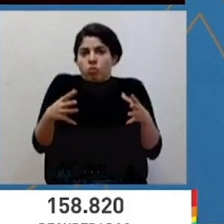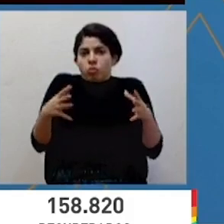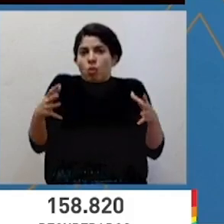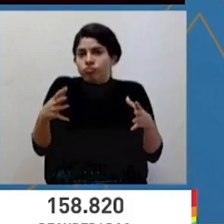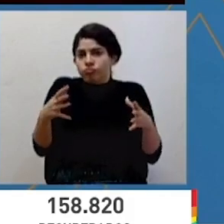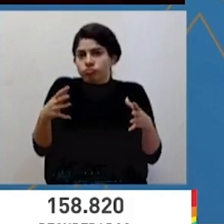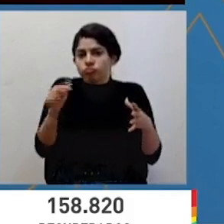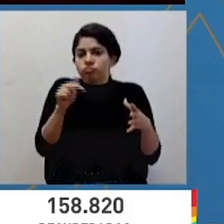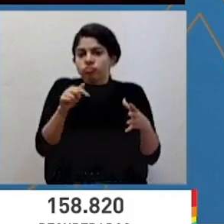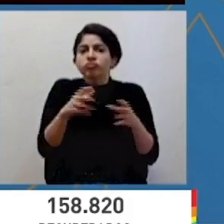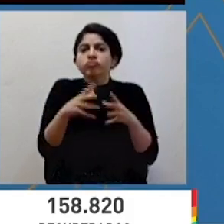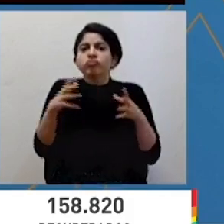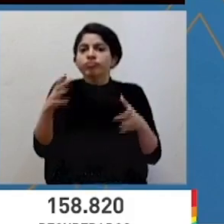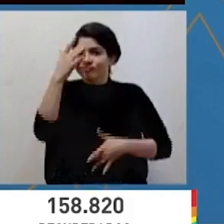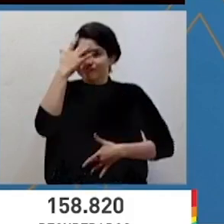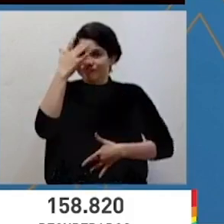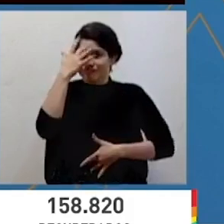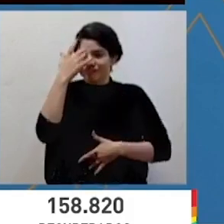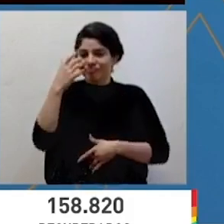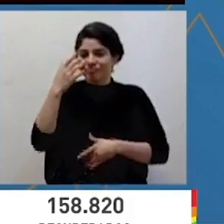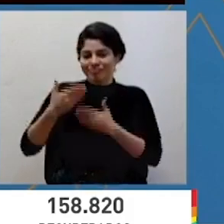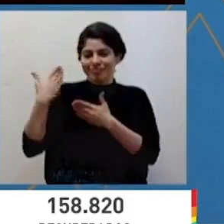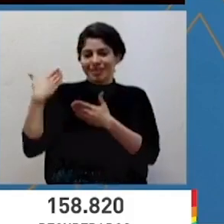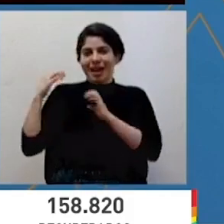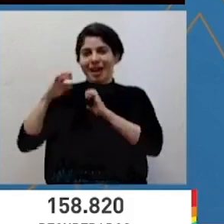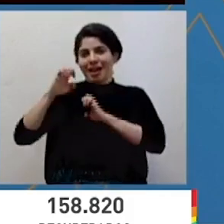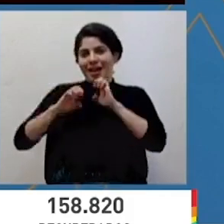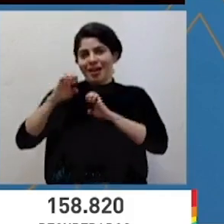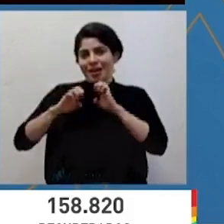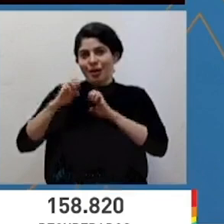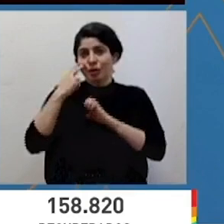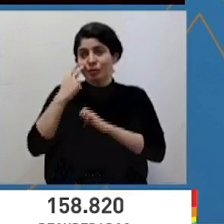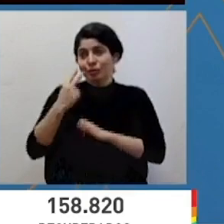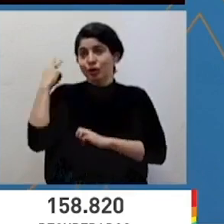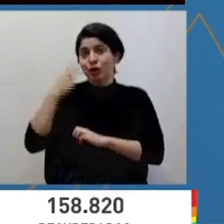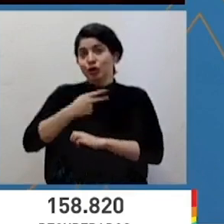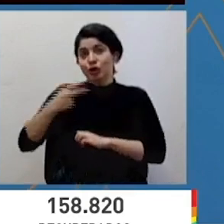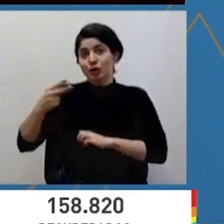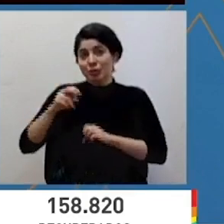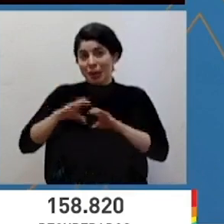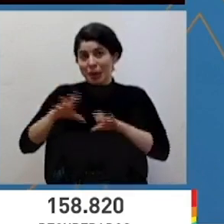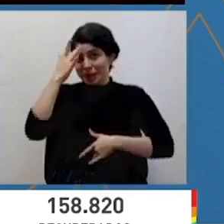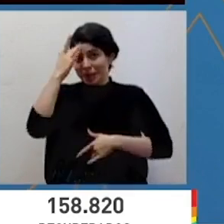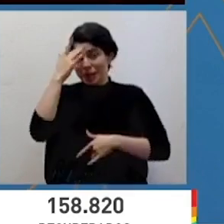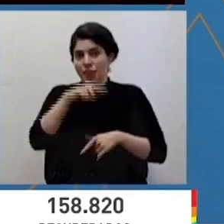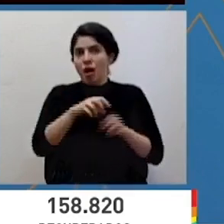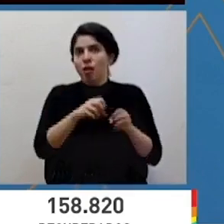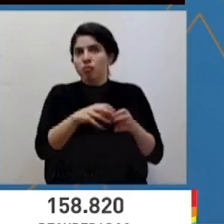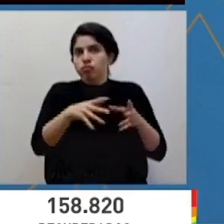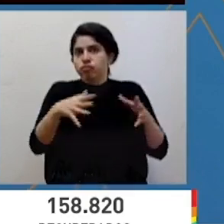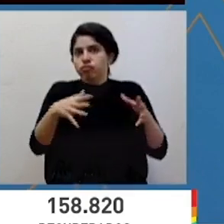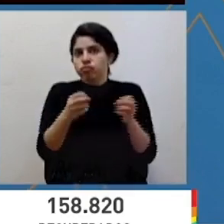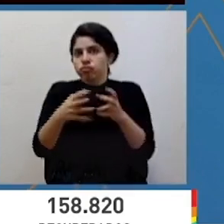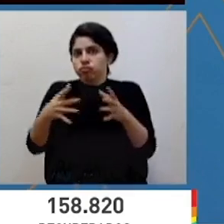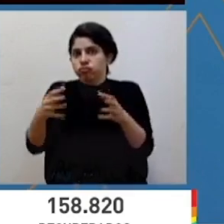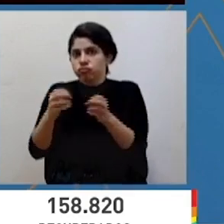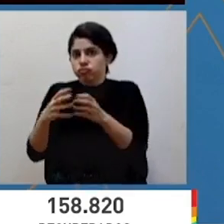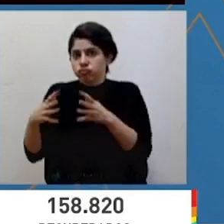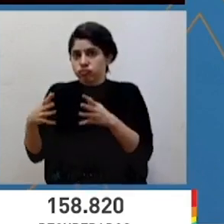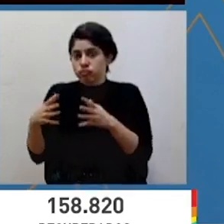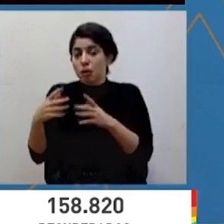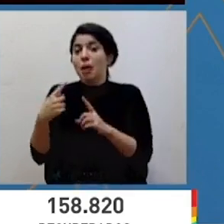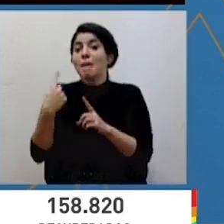cantidad de casos en la evaluación de las últimas dos semanas epidemiológicas y en comparación con